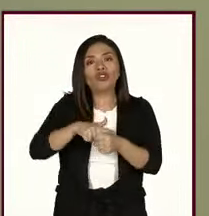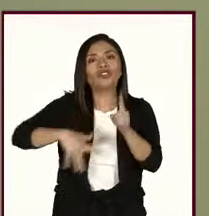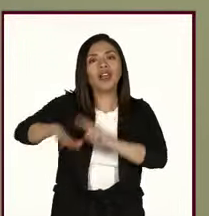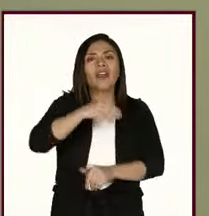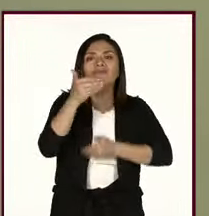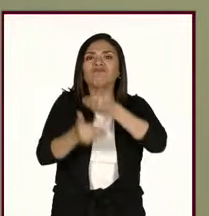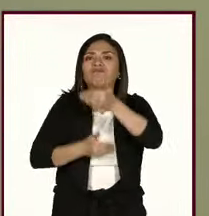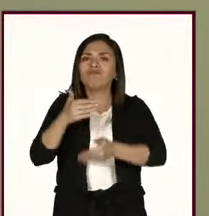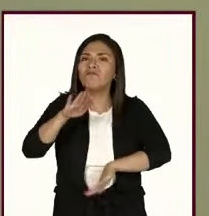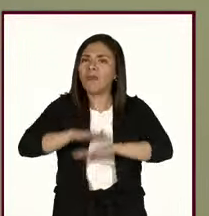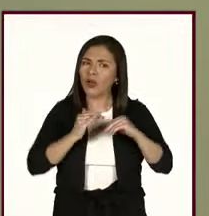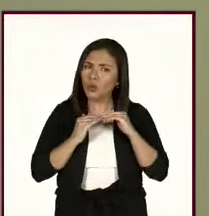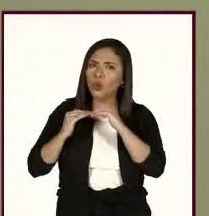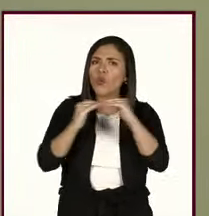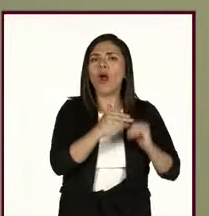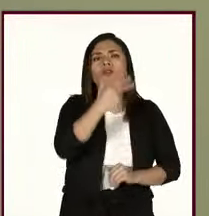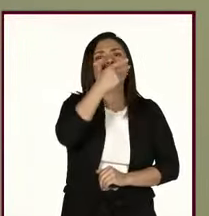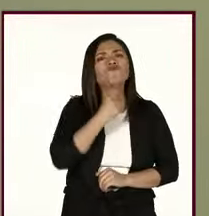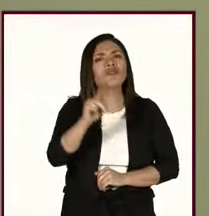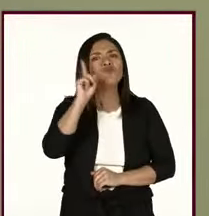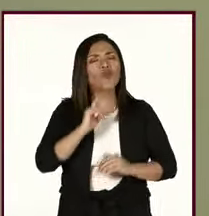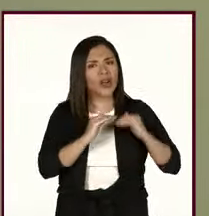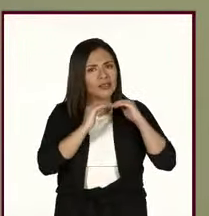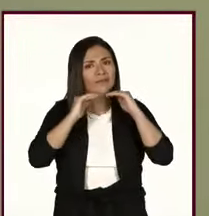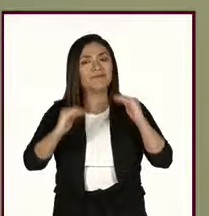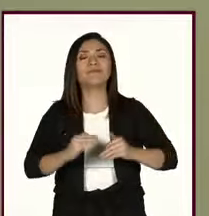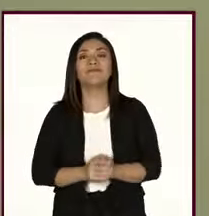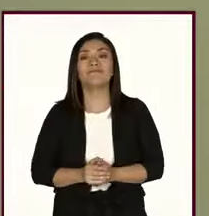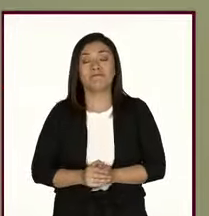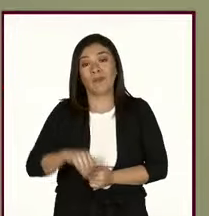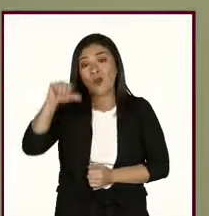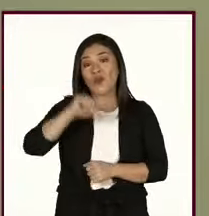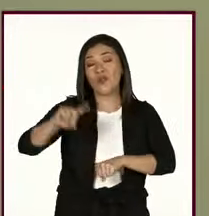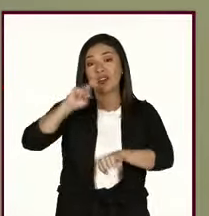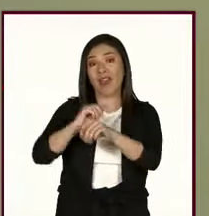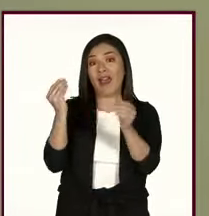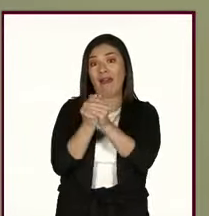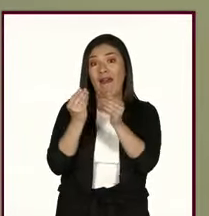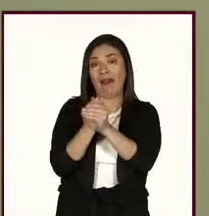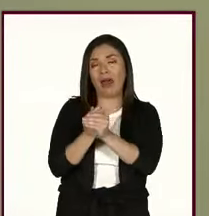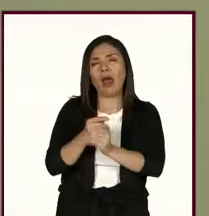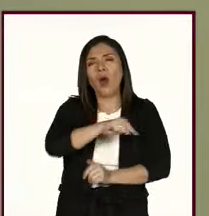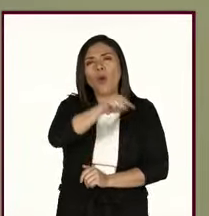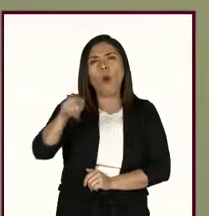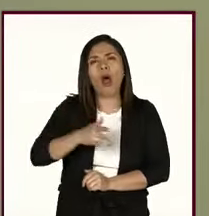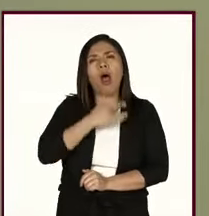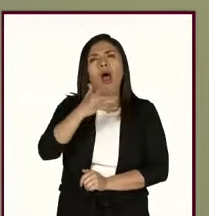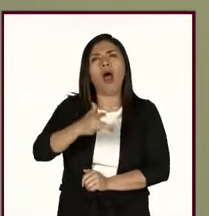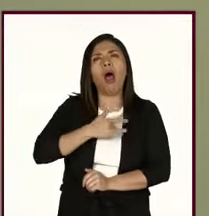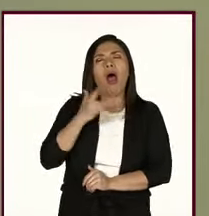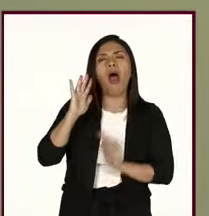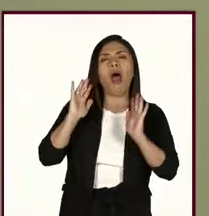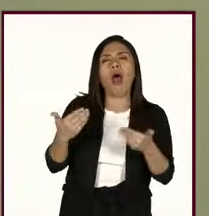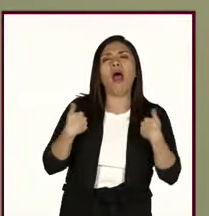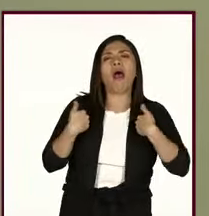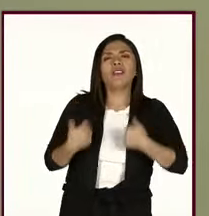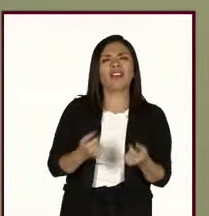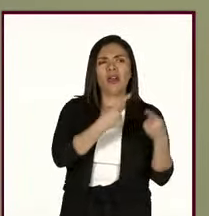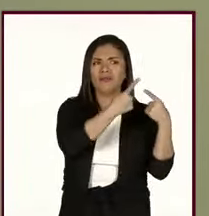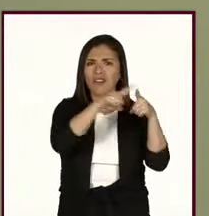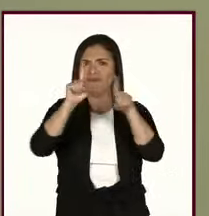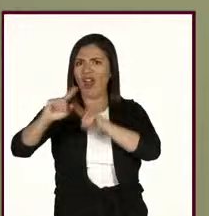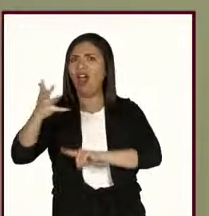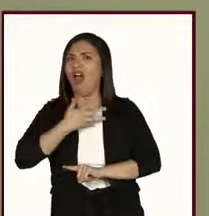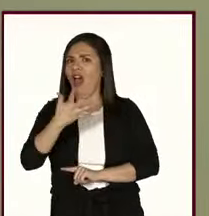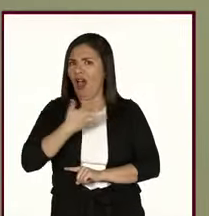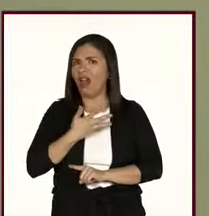igualitario entre mujeres y hombres. El objetivo de este seminario es concientizar sobre las diferentes manifestaciones de la